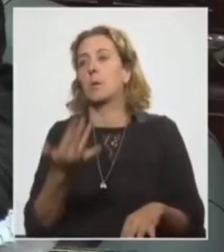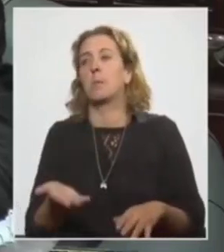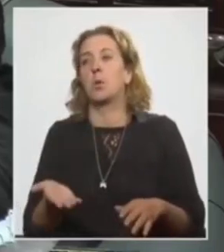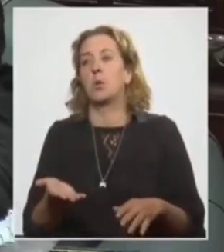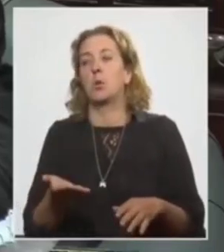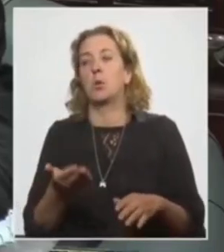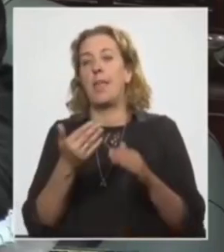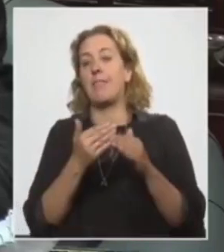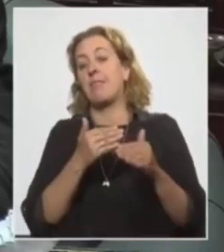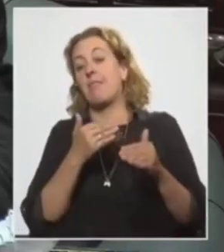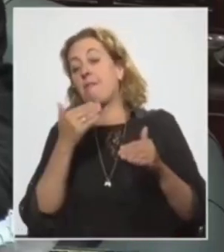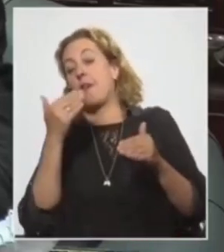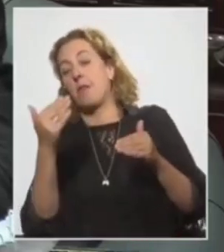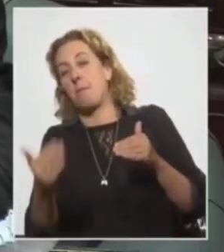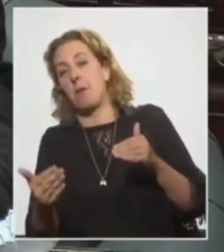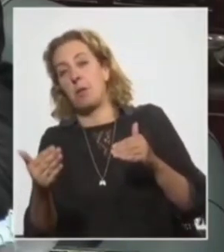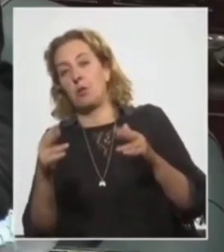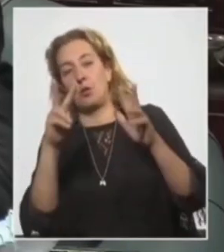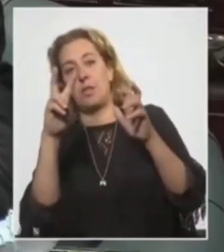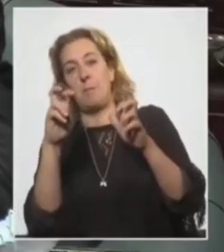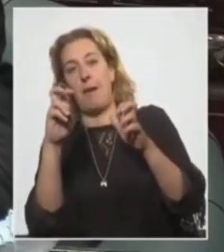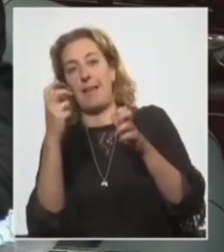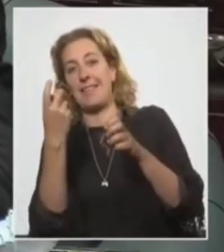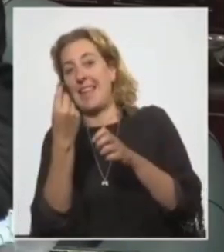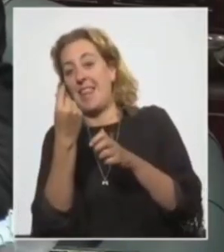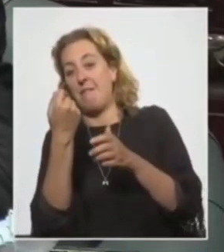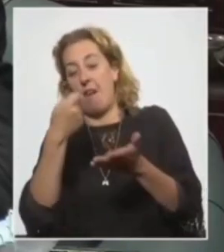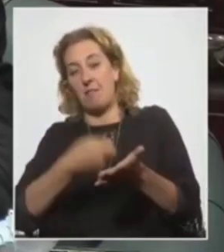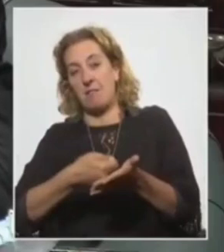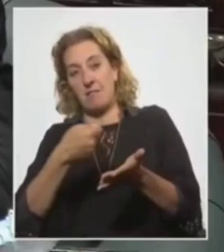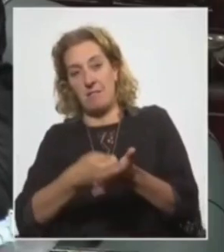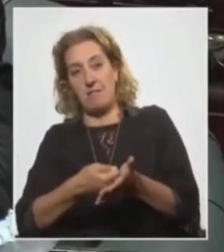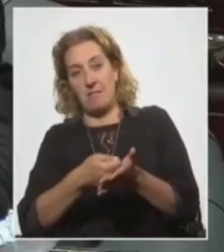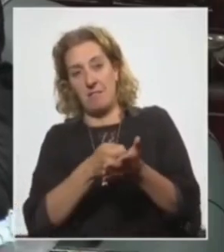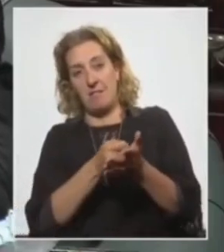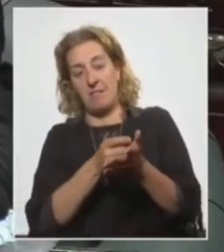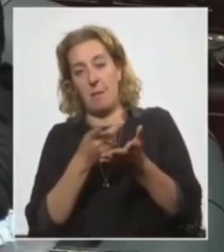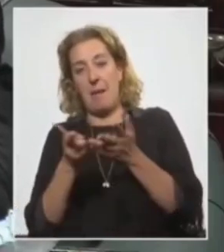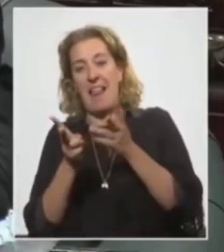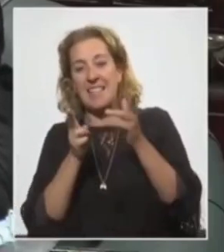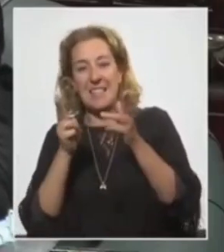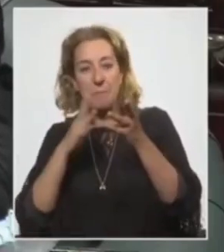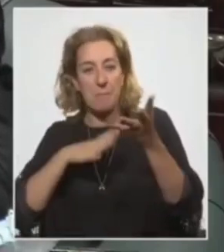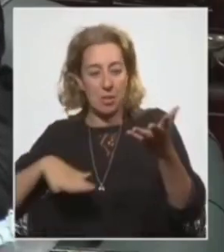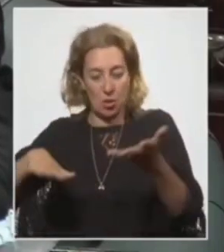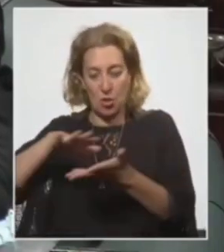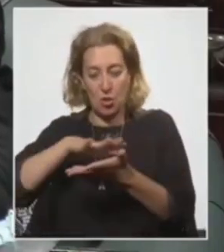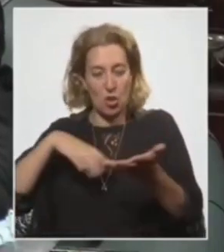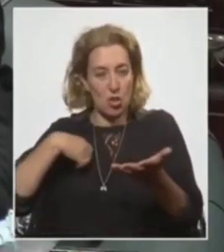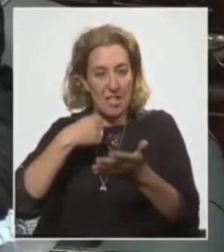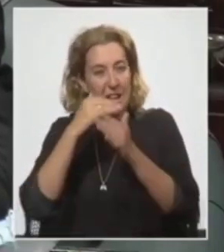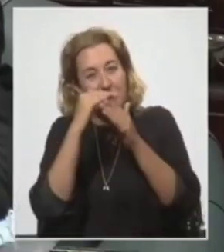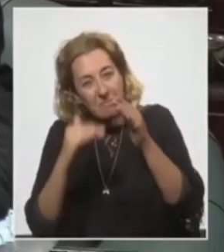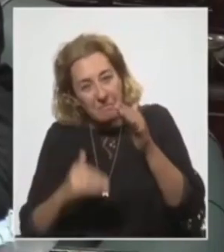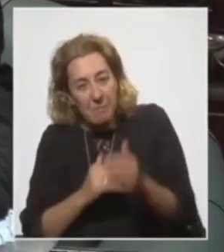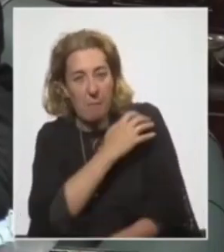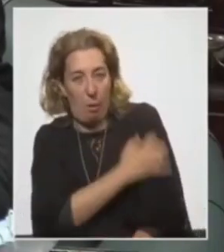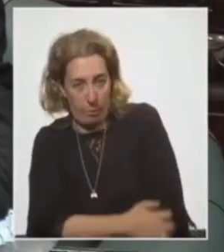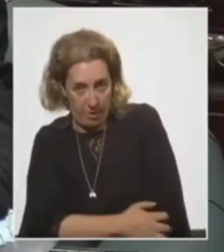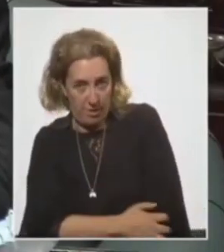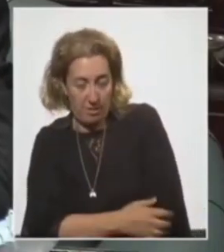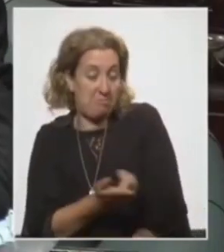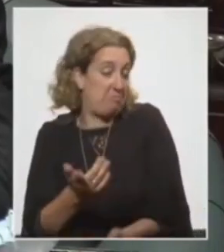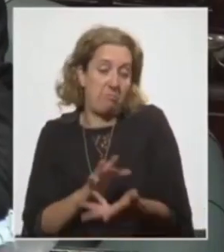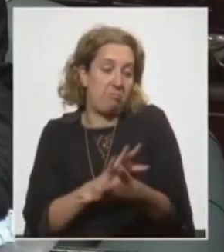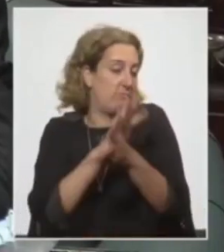el diferimiento del tema de las tarifas para los segmentos más sumergidos. En fin, medidas que van